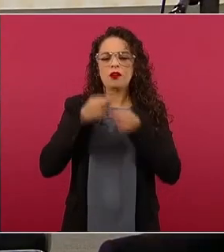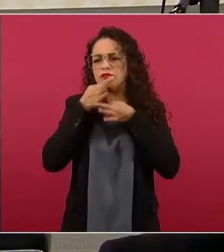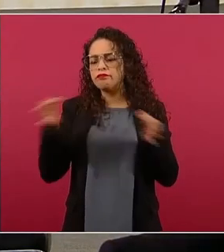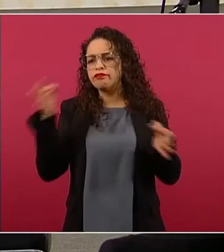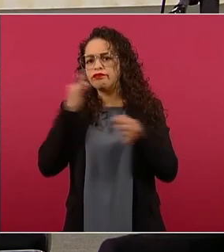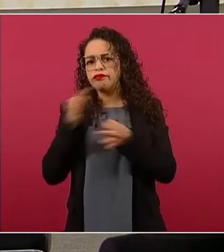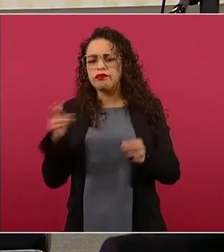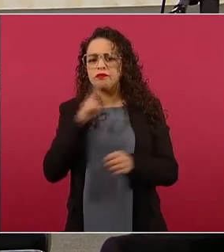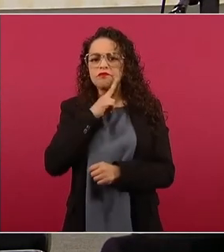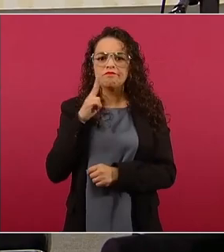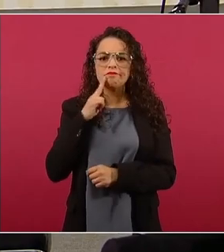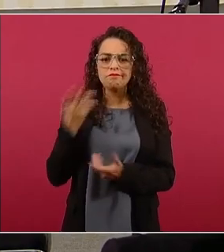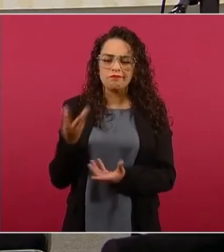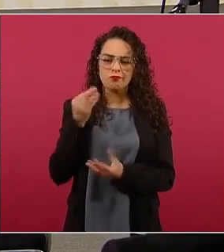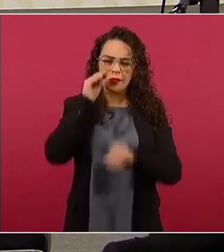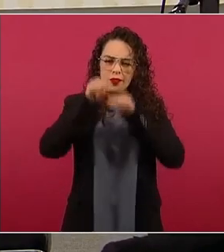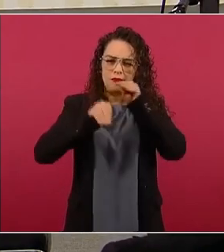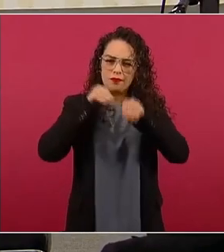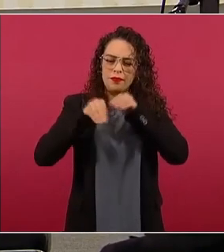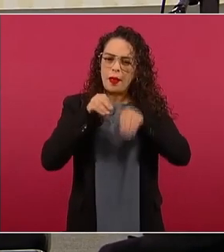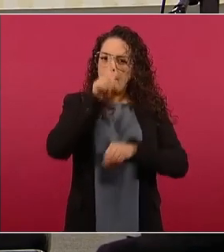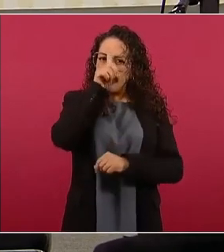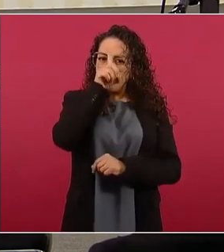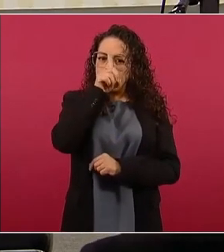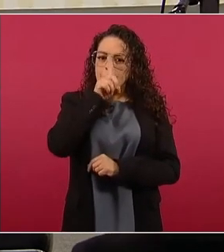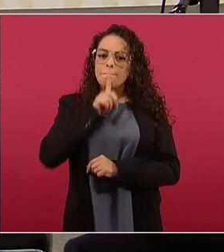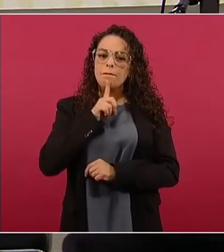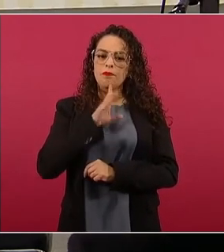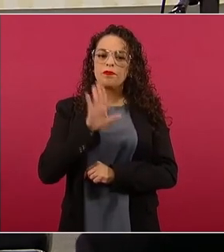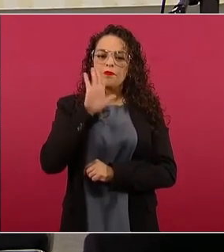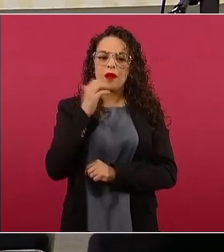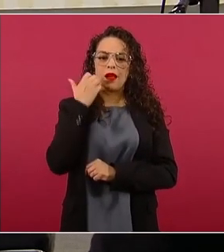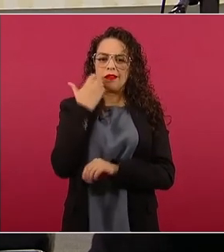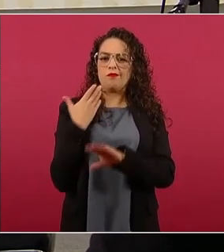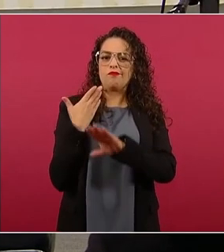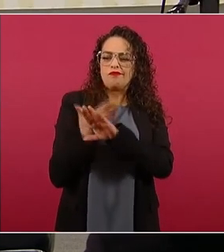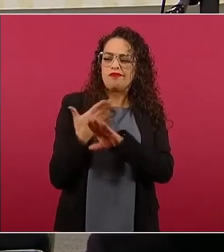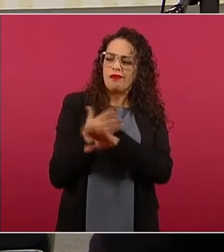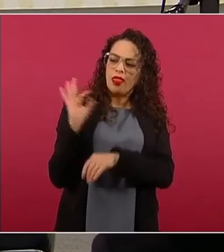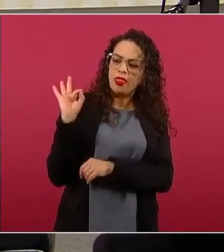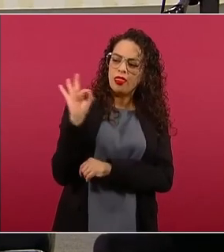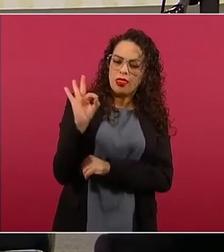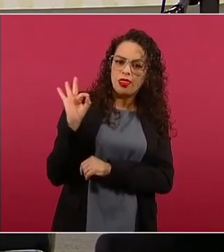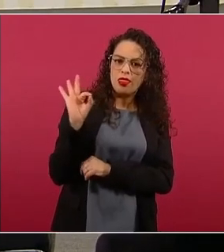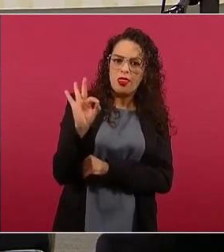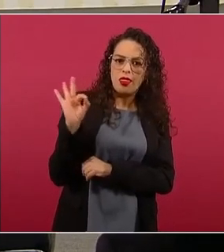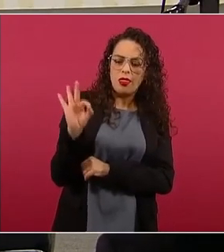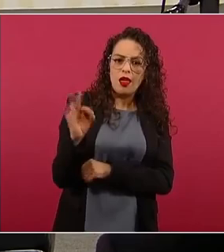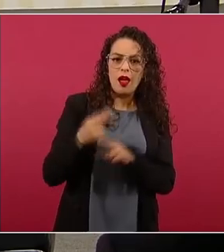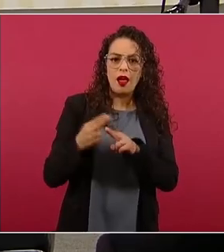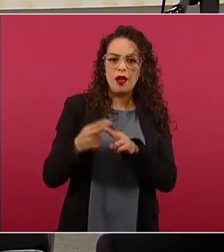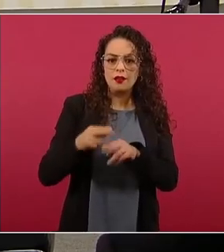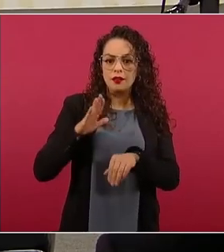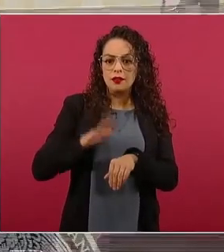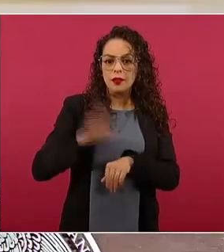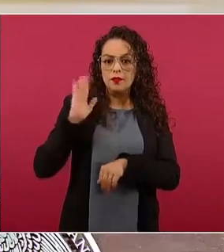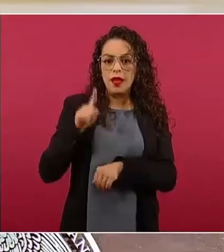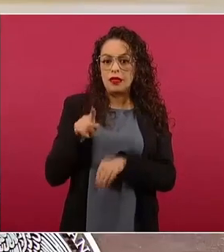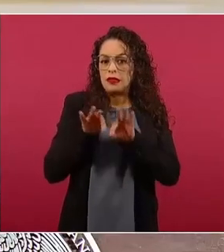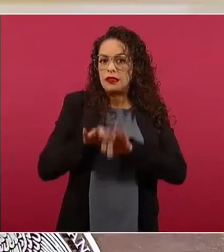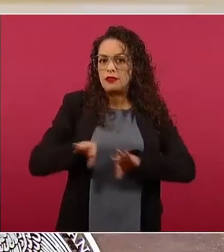mentiras elaboradas que parecen teorías conspiratorias hasta las más elementales e irrisorias.